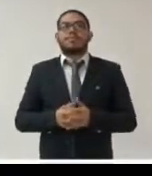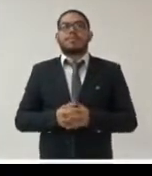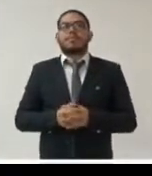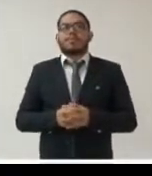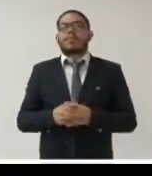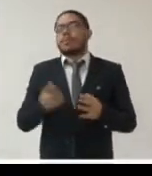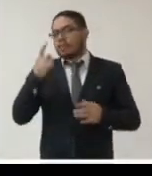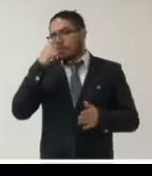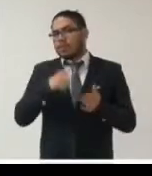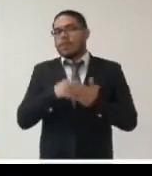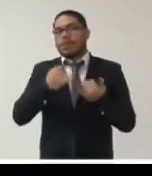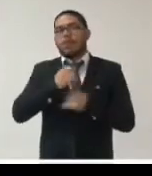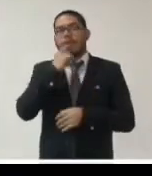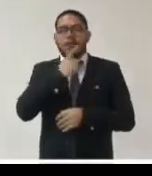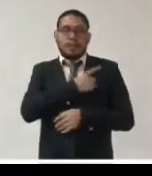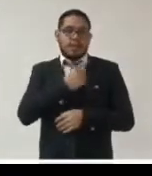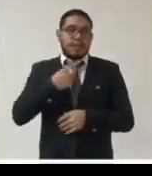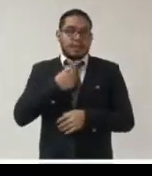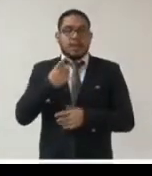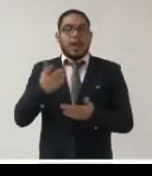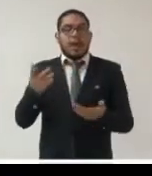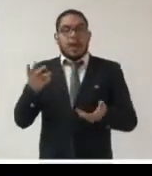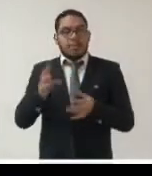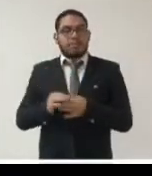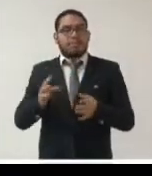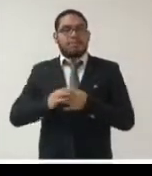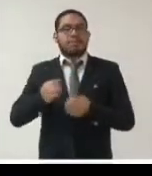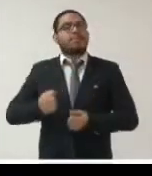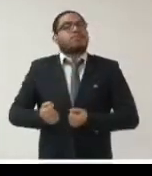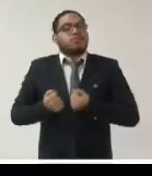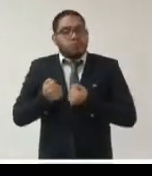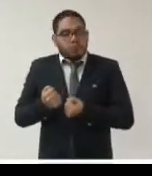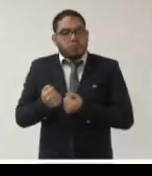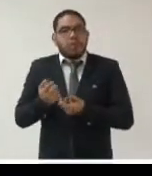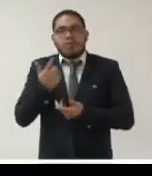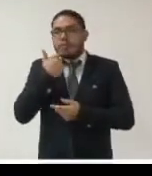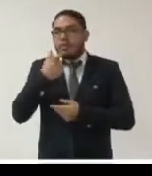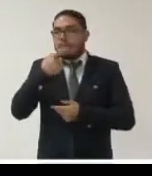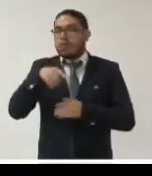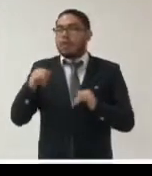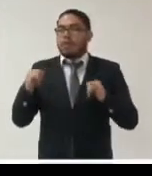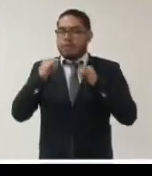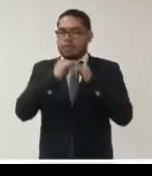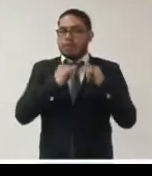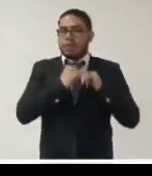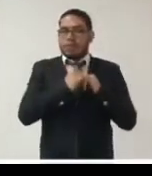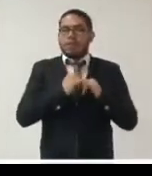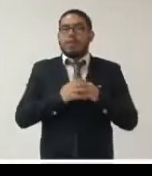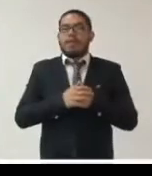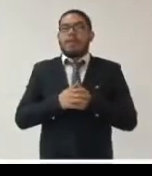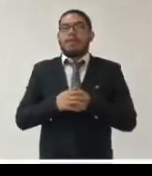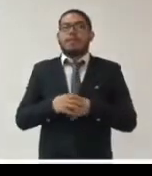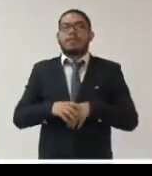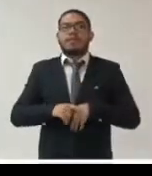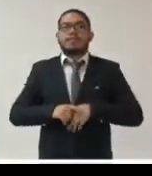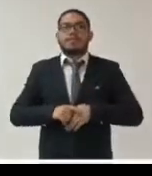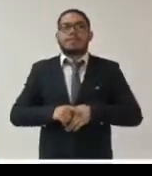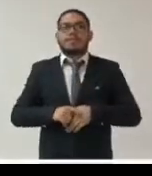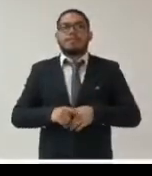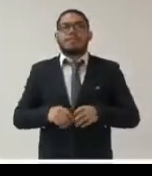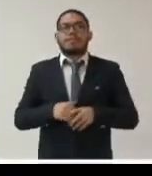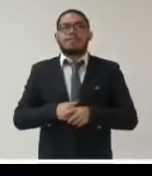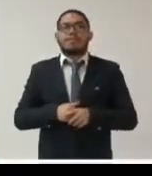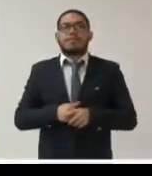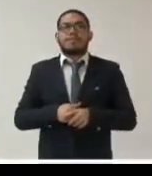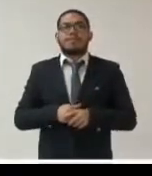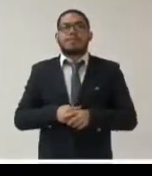de hablar del fortalecimiento institucional de los órganos garantes en contextos de emergencia y respuesta